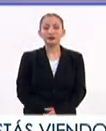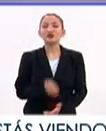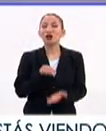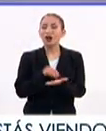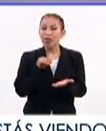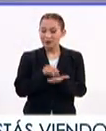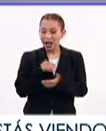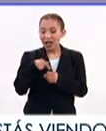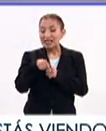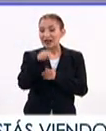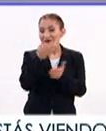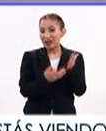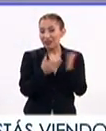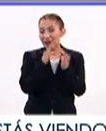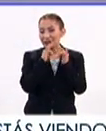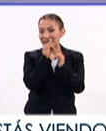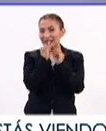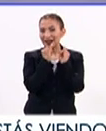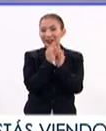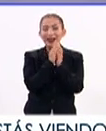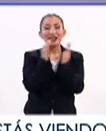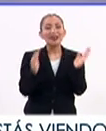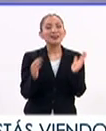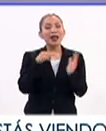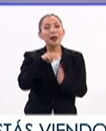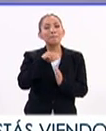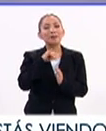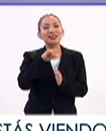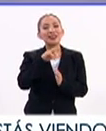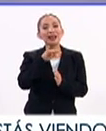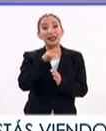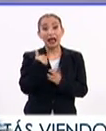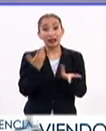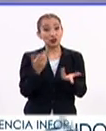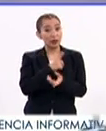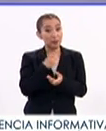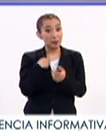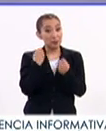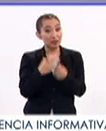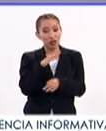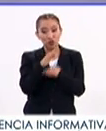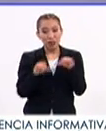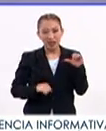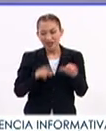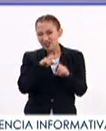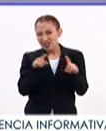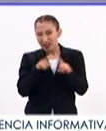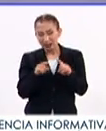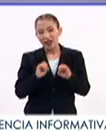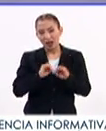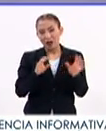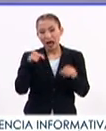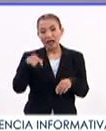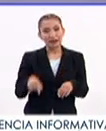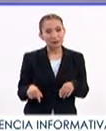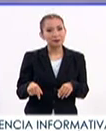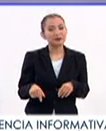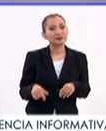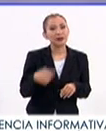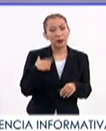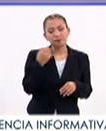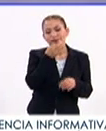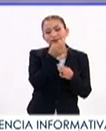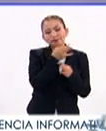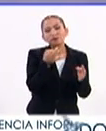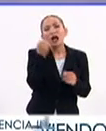Todavía quedan varios días de la Feria Internacional del Libro de Minería, así que no se pierdan todas las actividades y por supuesto aquí pues